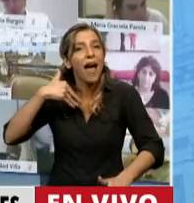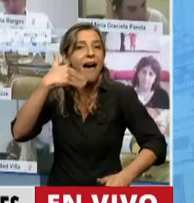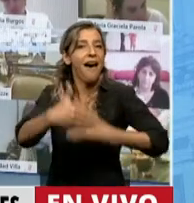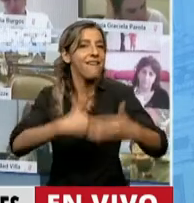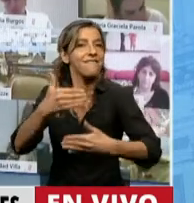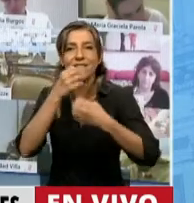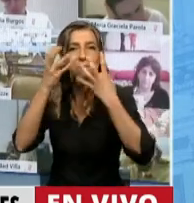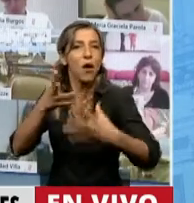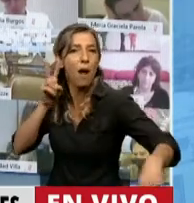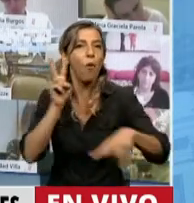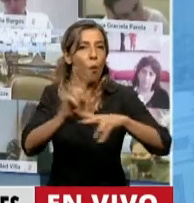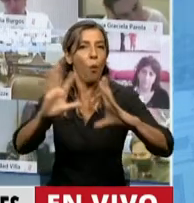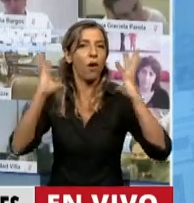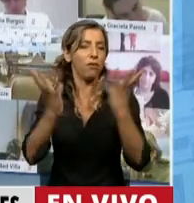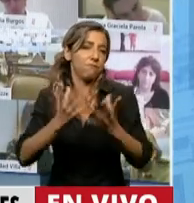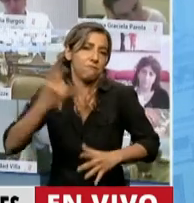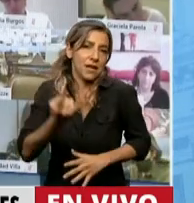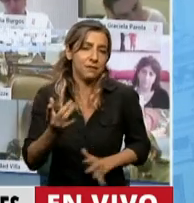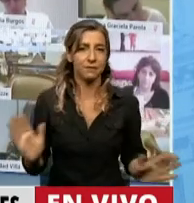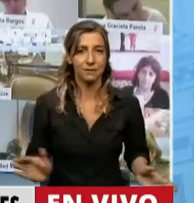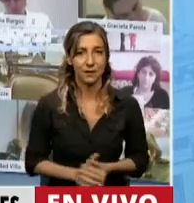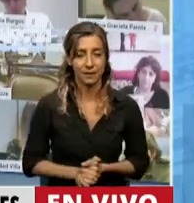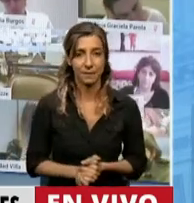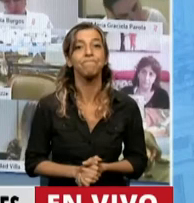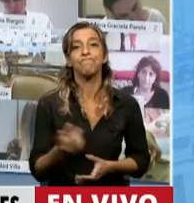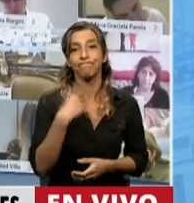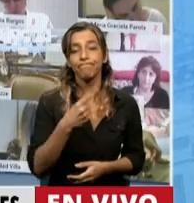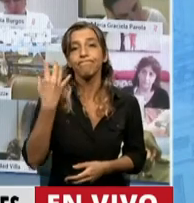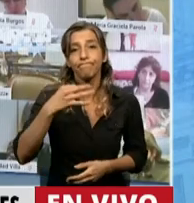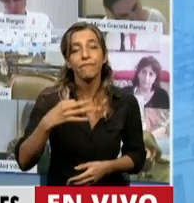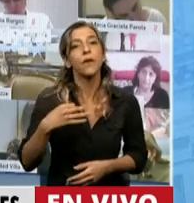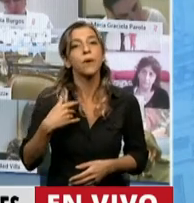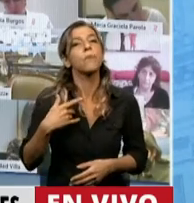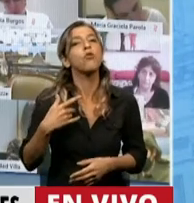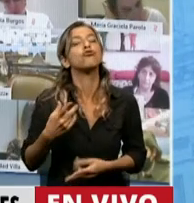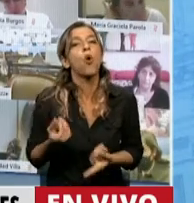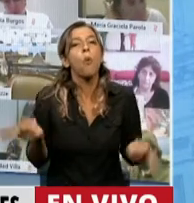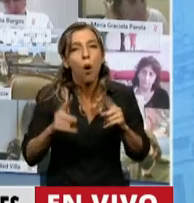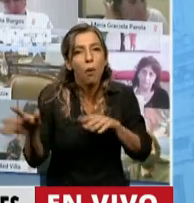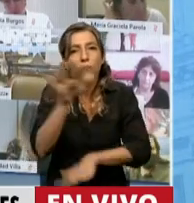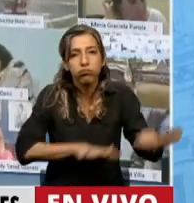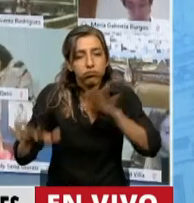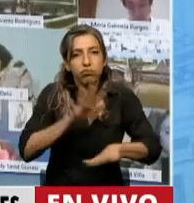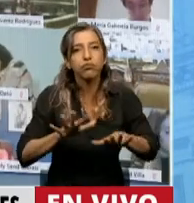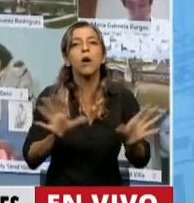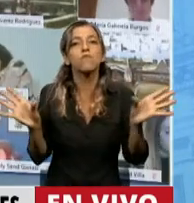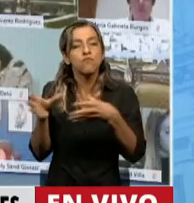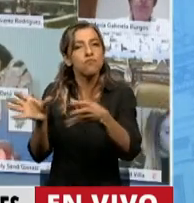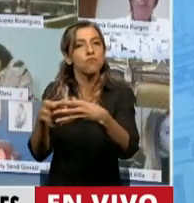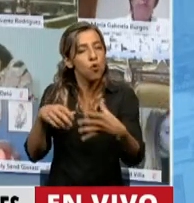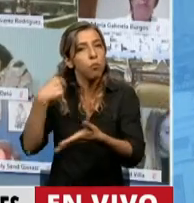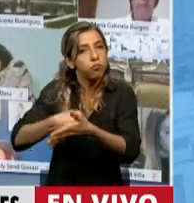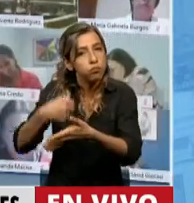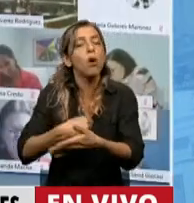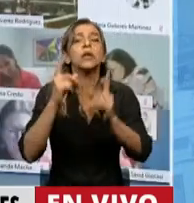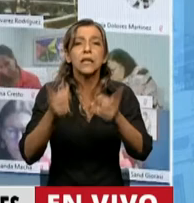protección del ambiente, para ello debemos reforzar la organización y la movilización independiente de